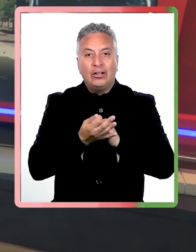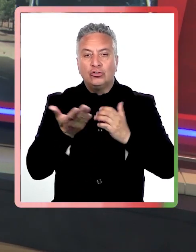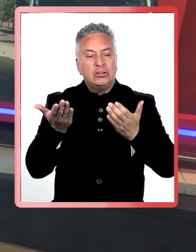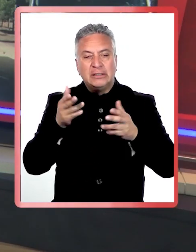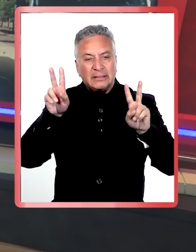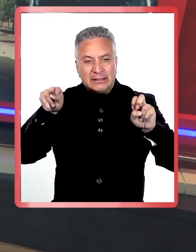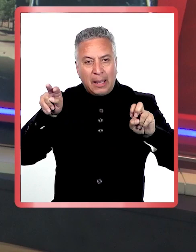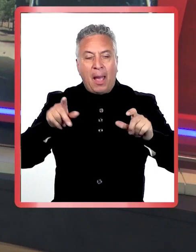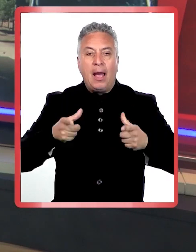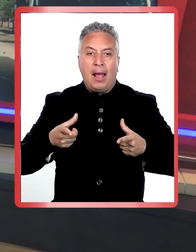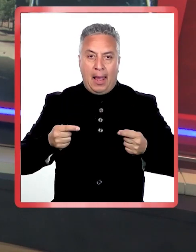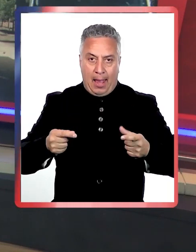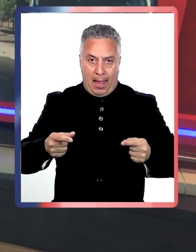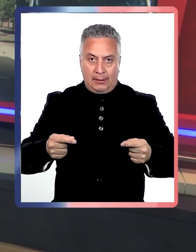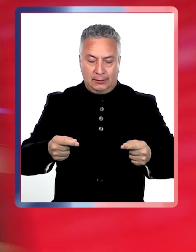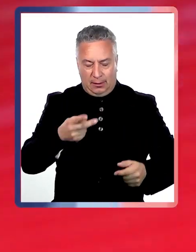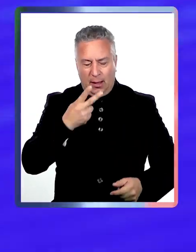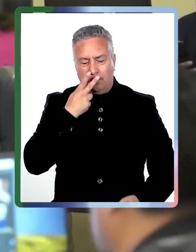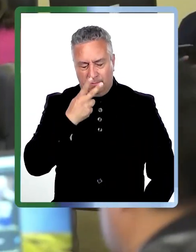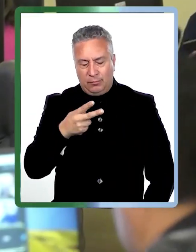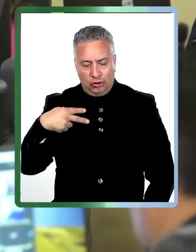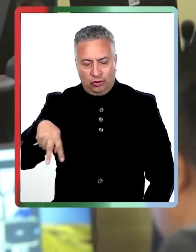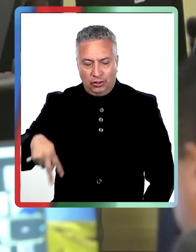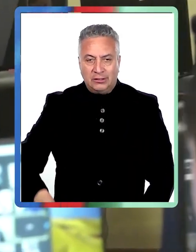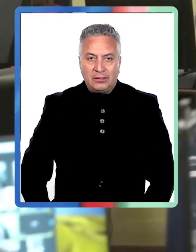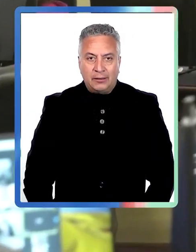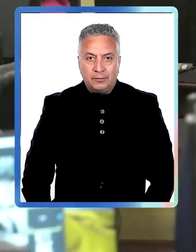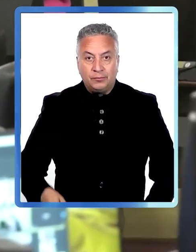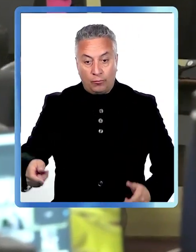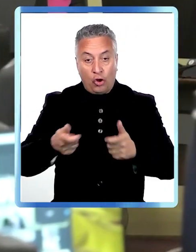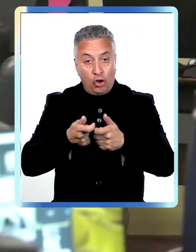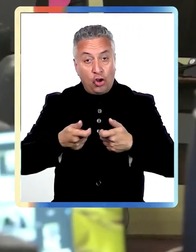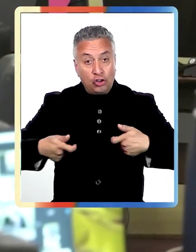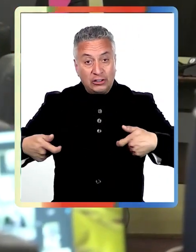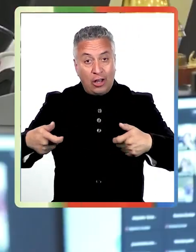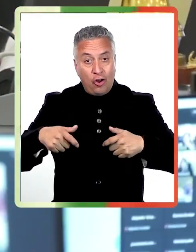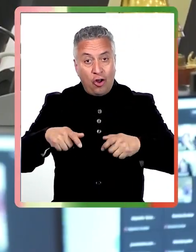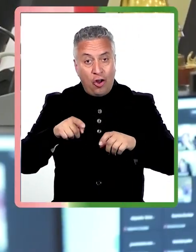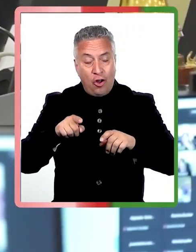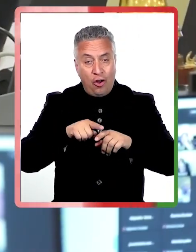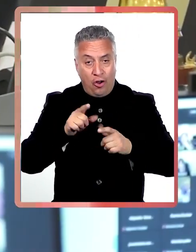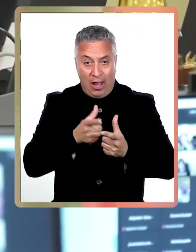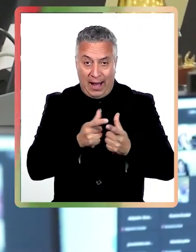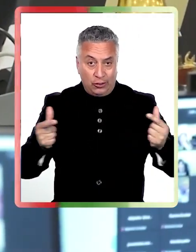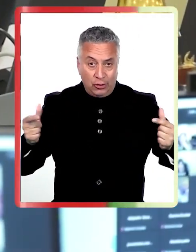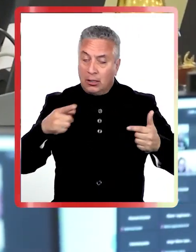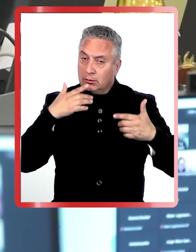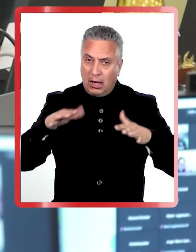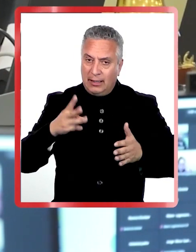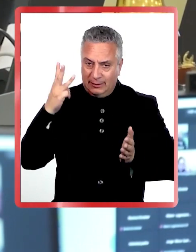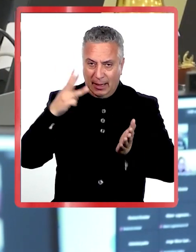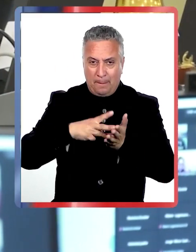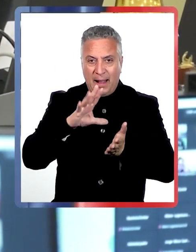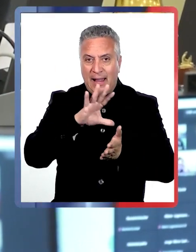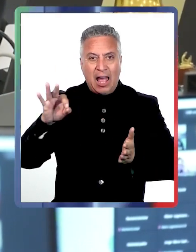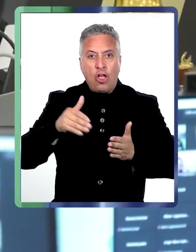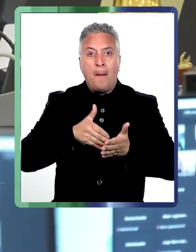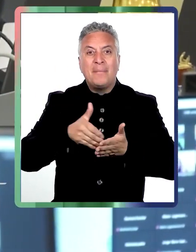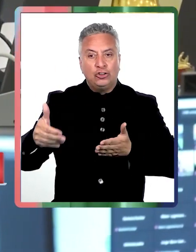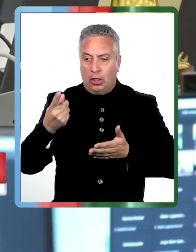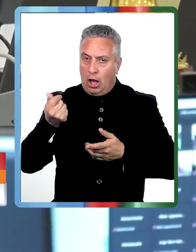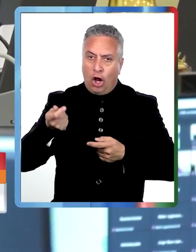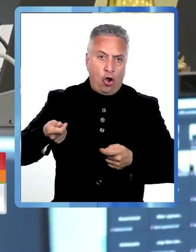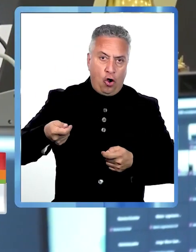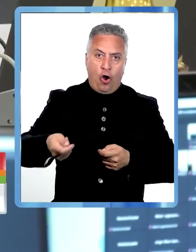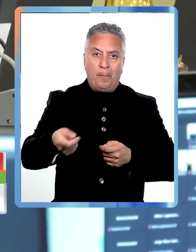cáncer. BTV nos explica. El Consejo Regional aprobó una inversión de más de 3.500 millones de pesos para la